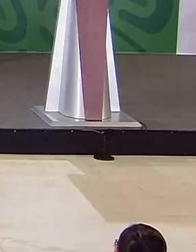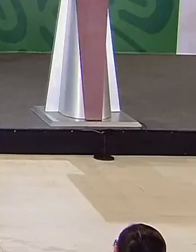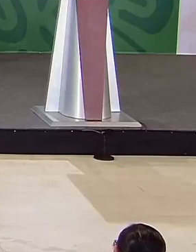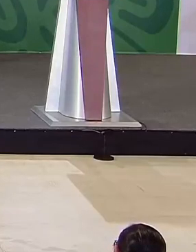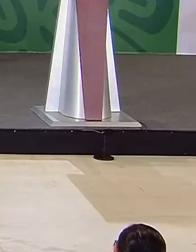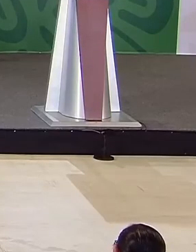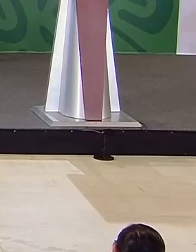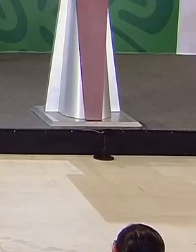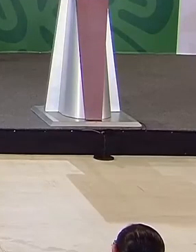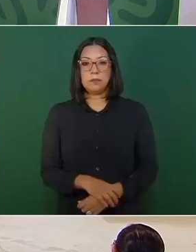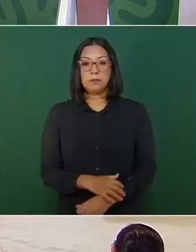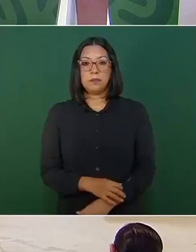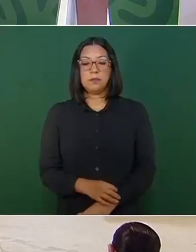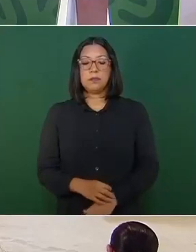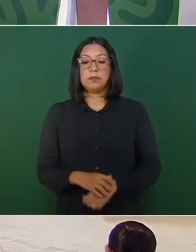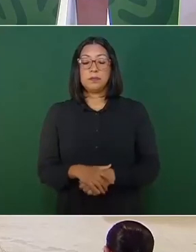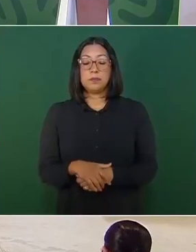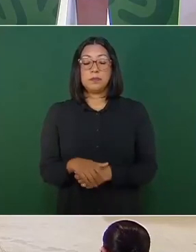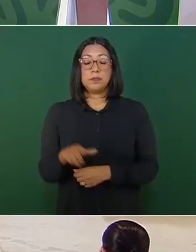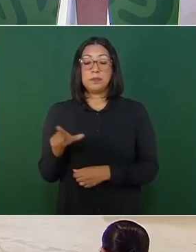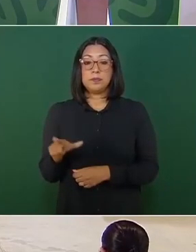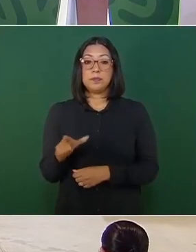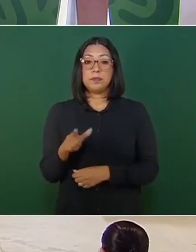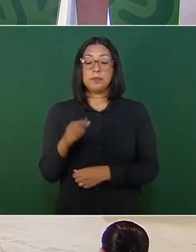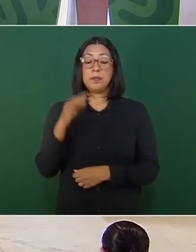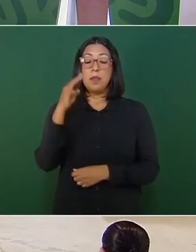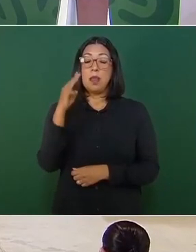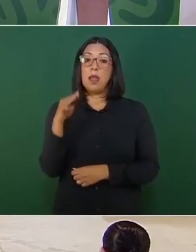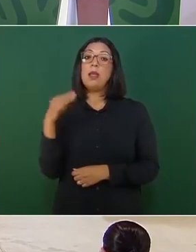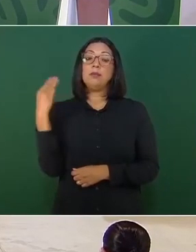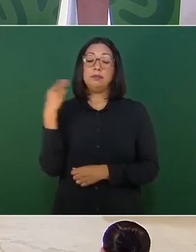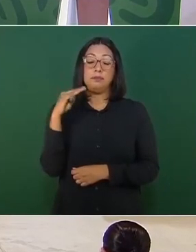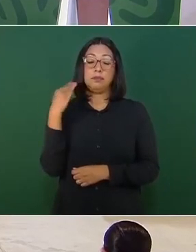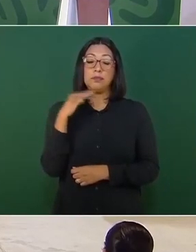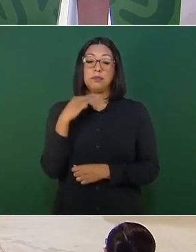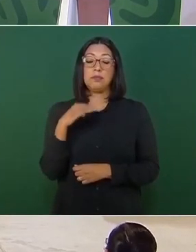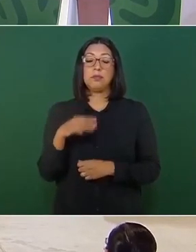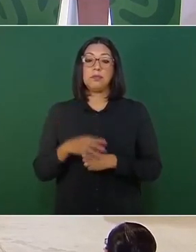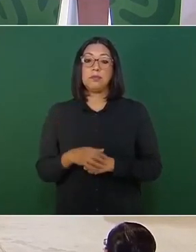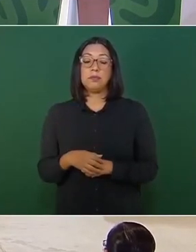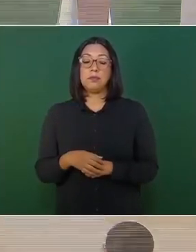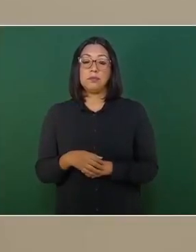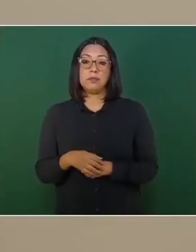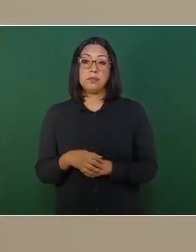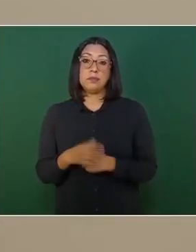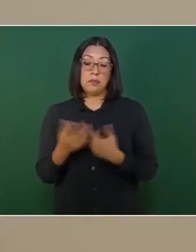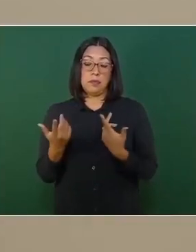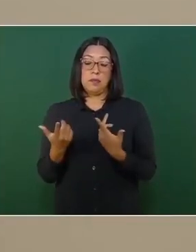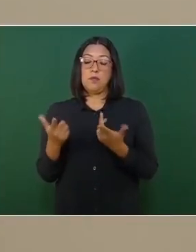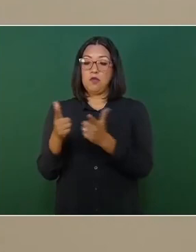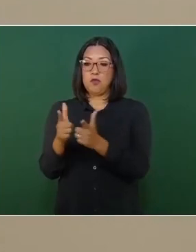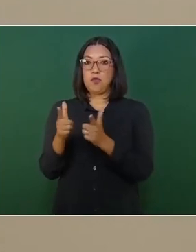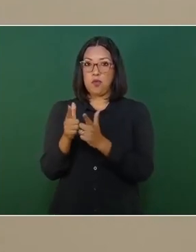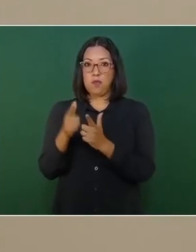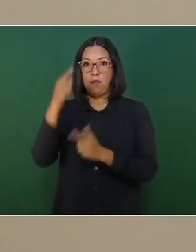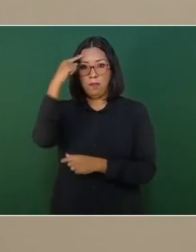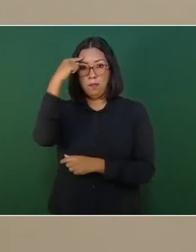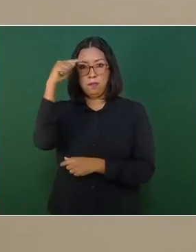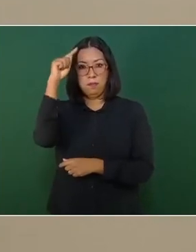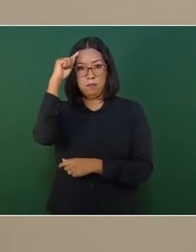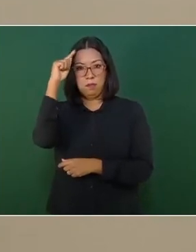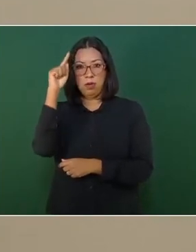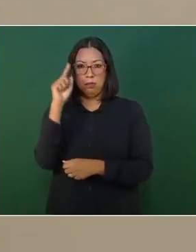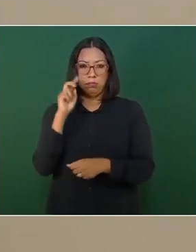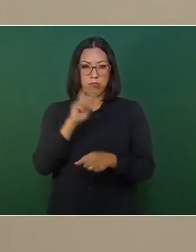En Lázaro Cárdenas, Michoacán, como parte de la instrucción presidencial que la Marina esté atenta a las